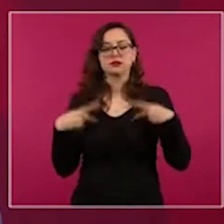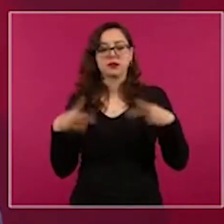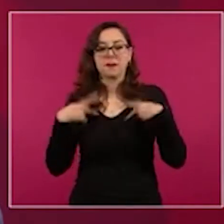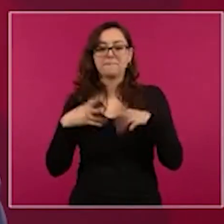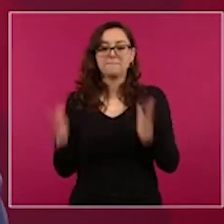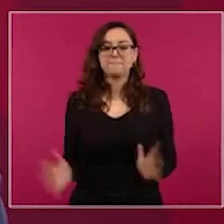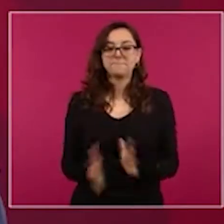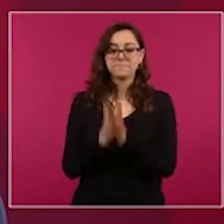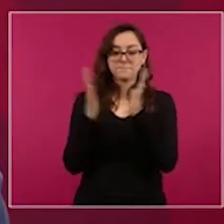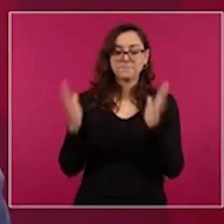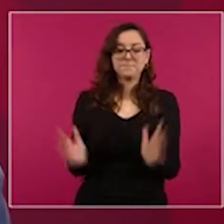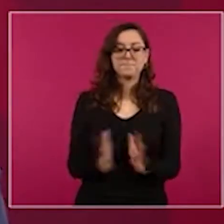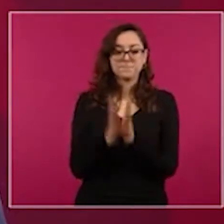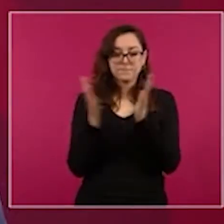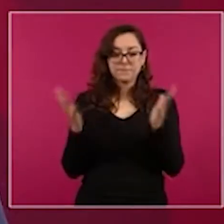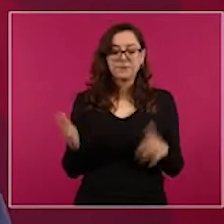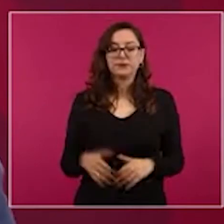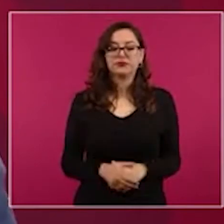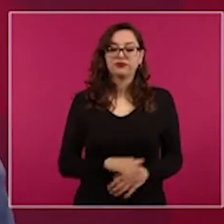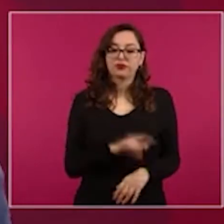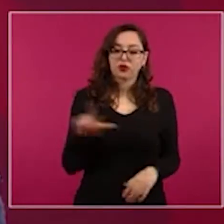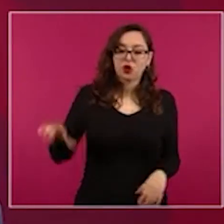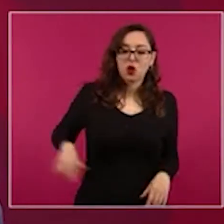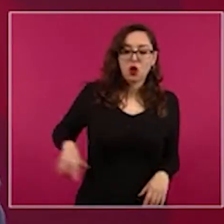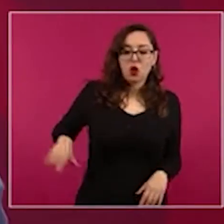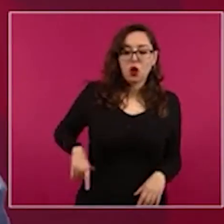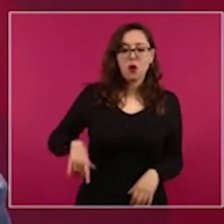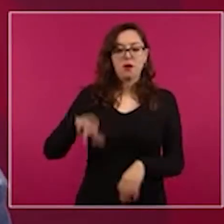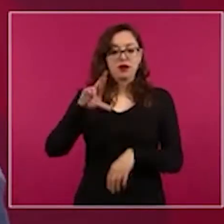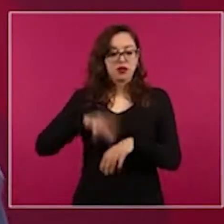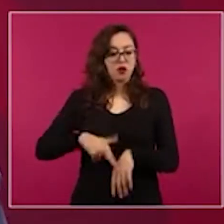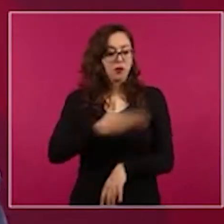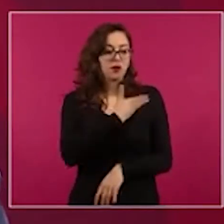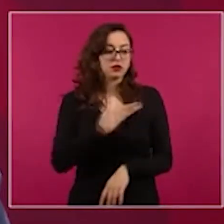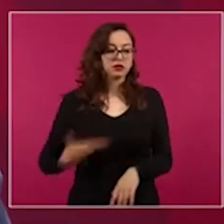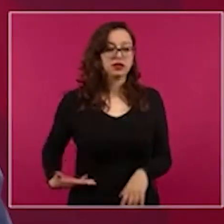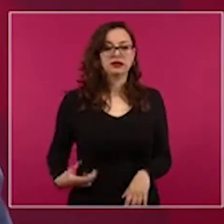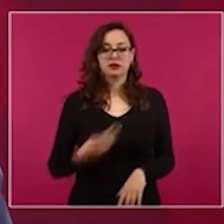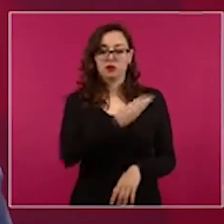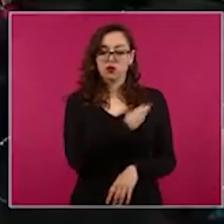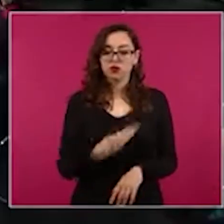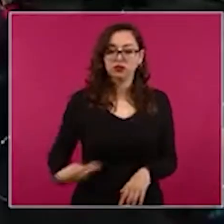Pueden ayudar los gobernadores, pueden ayudar los presidentes municipales,